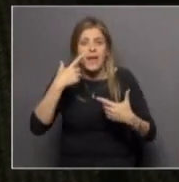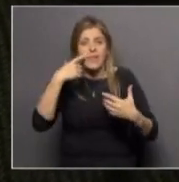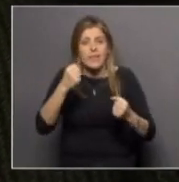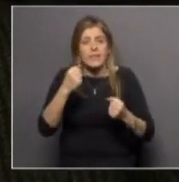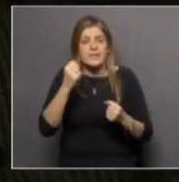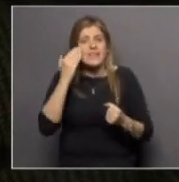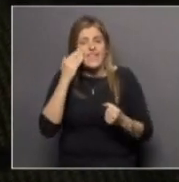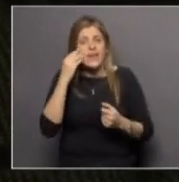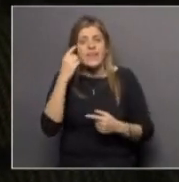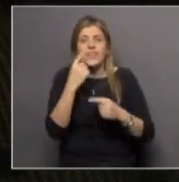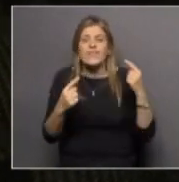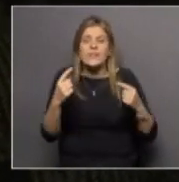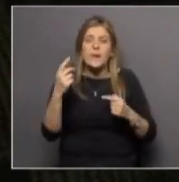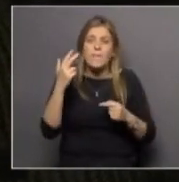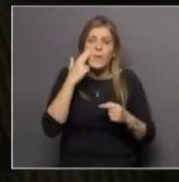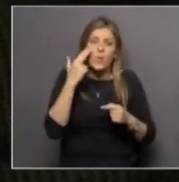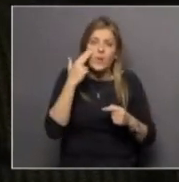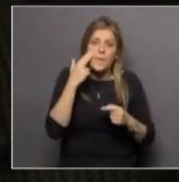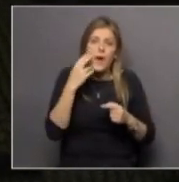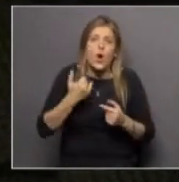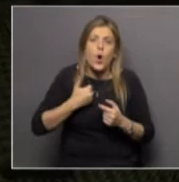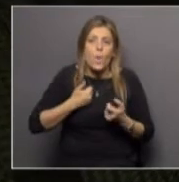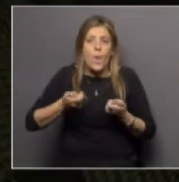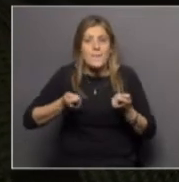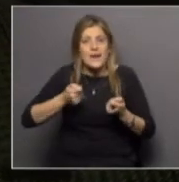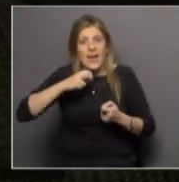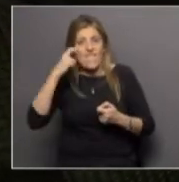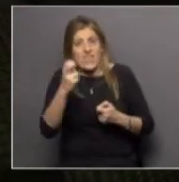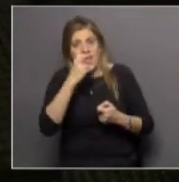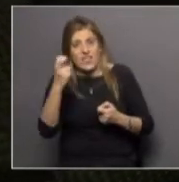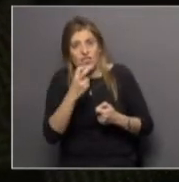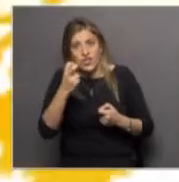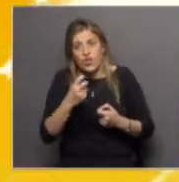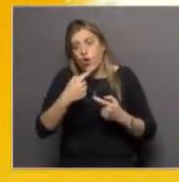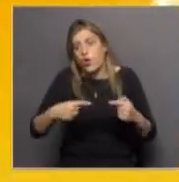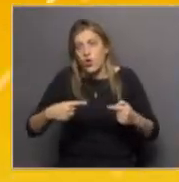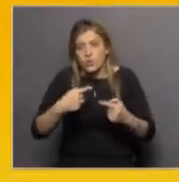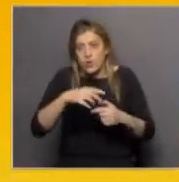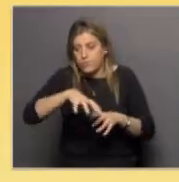saber qué ocurre al interaccionar el viento con obstáculos que hay a nivel del suelo.